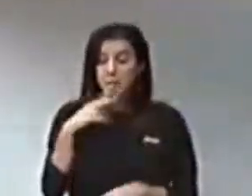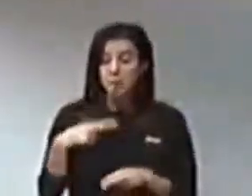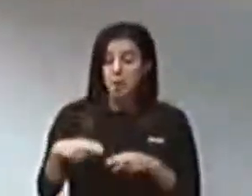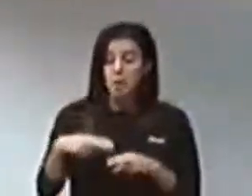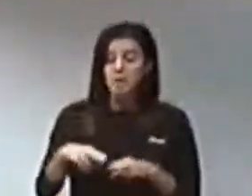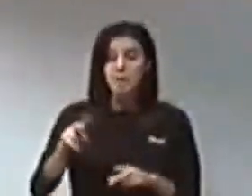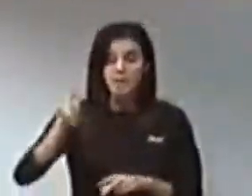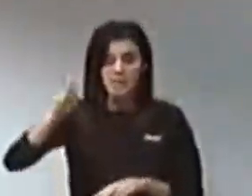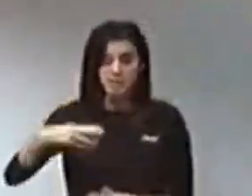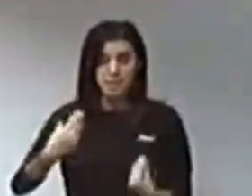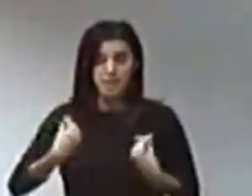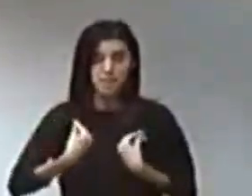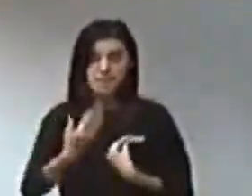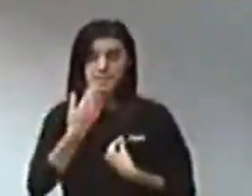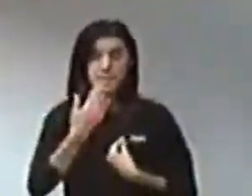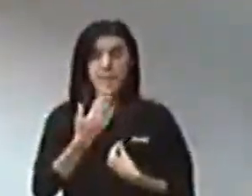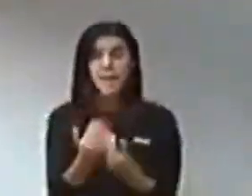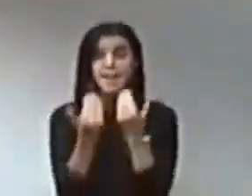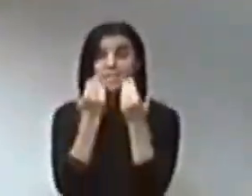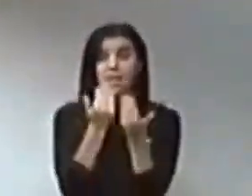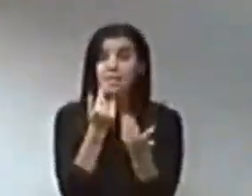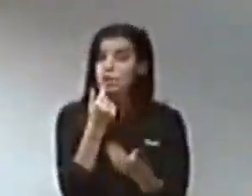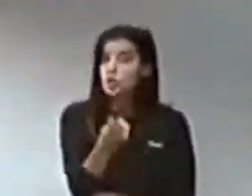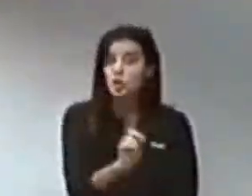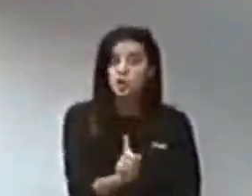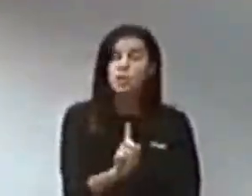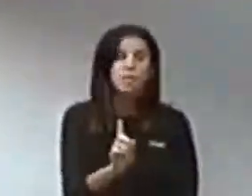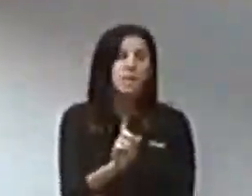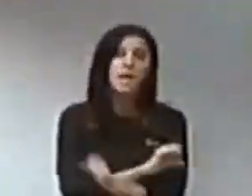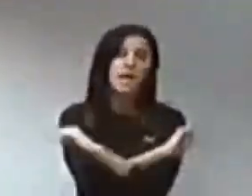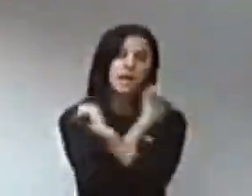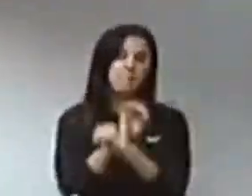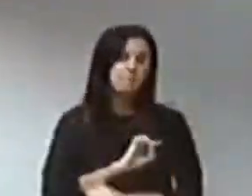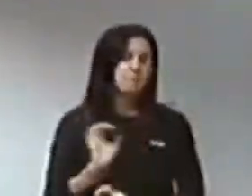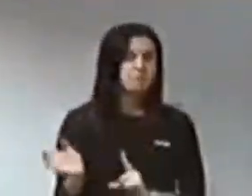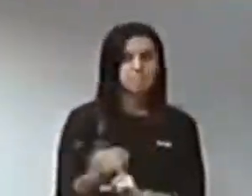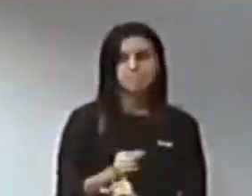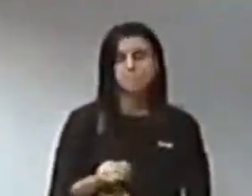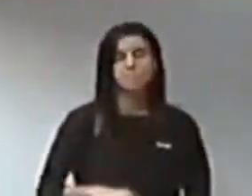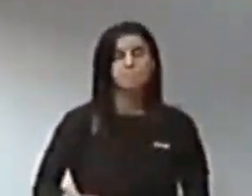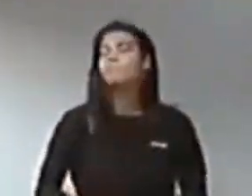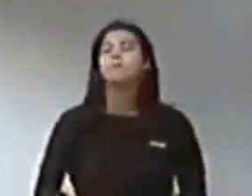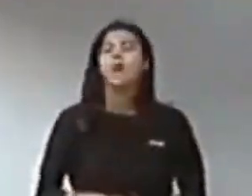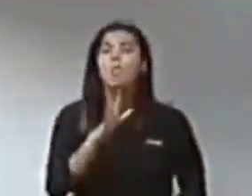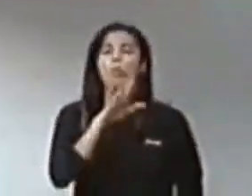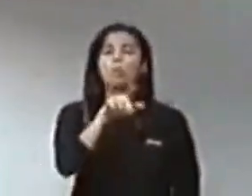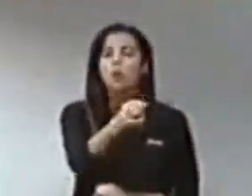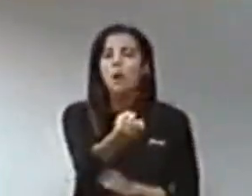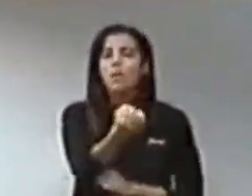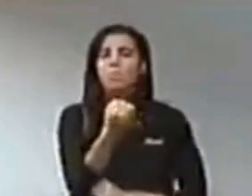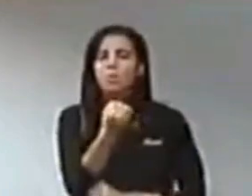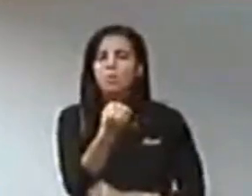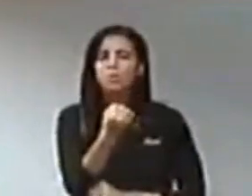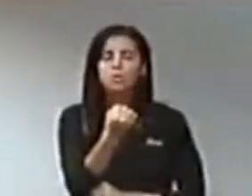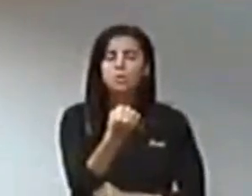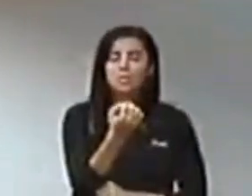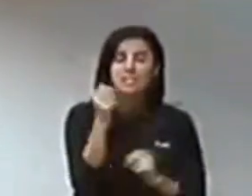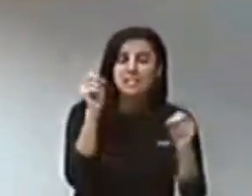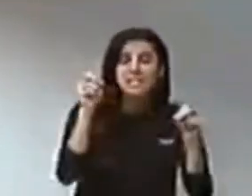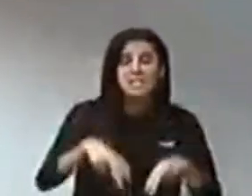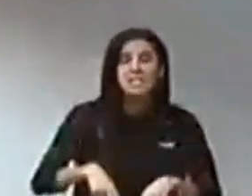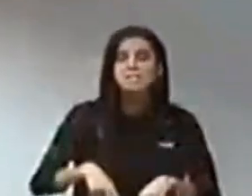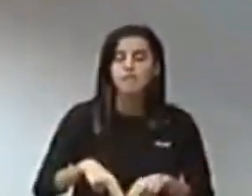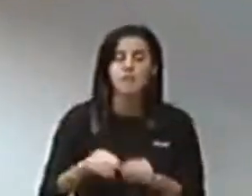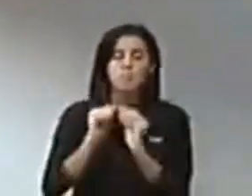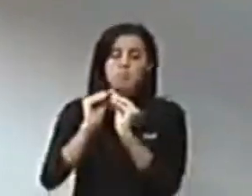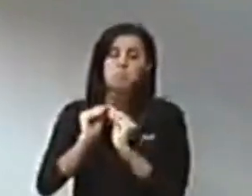quiero darles sinceramente las gracias por su contribución desinteresada, porque sin su apoyo no habría sido posible